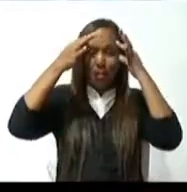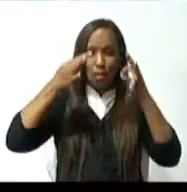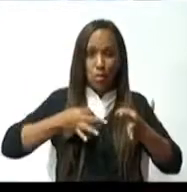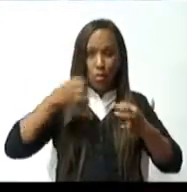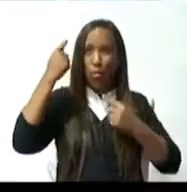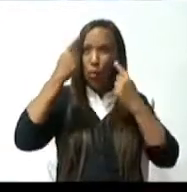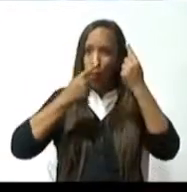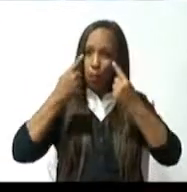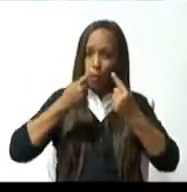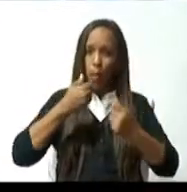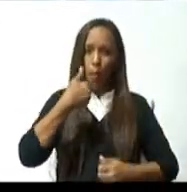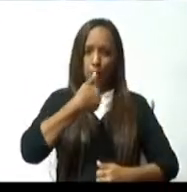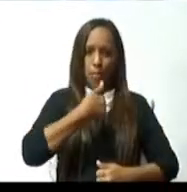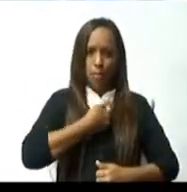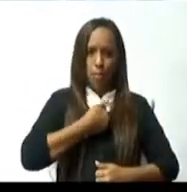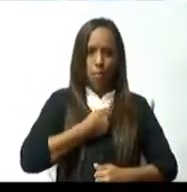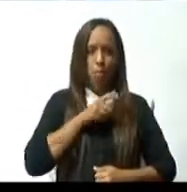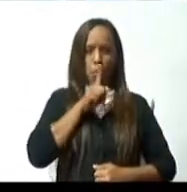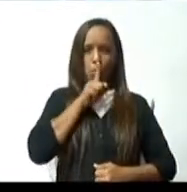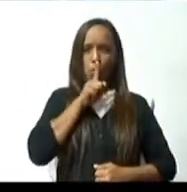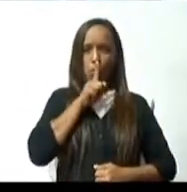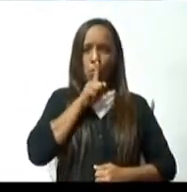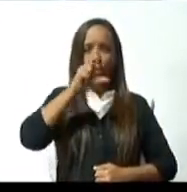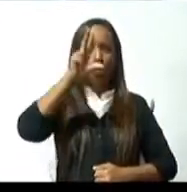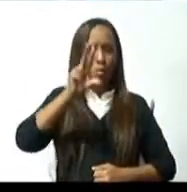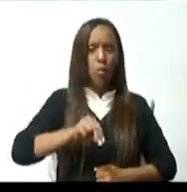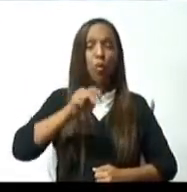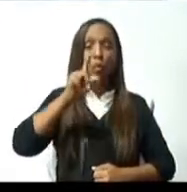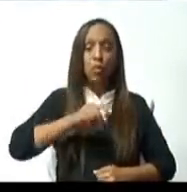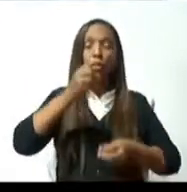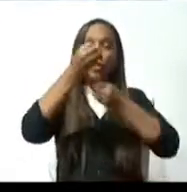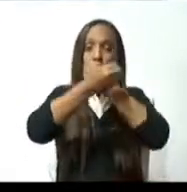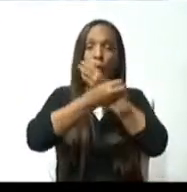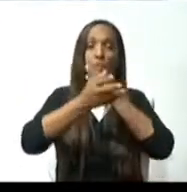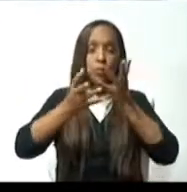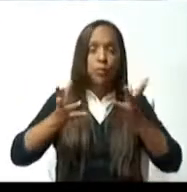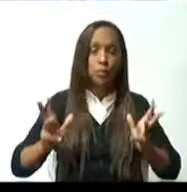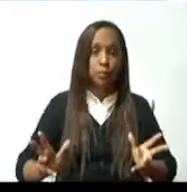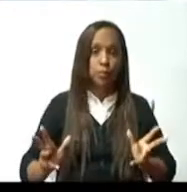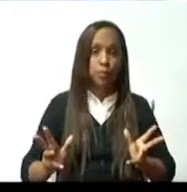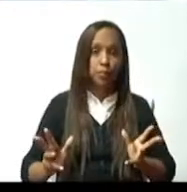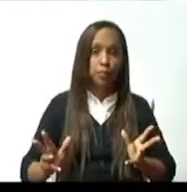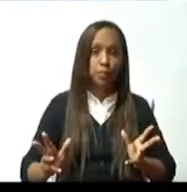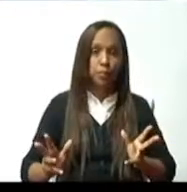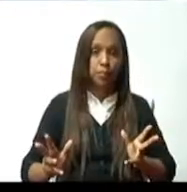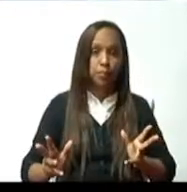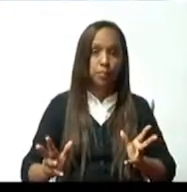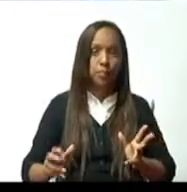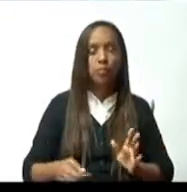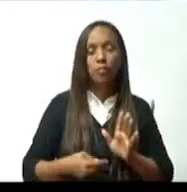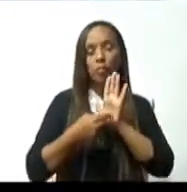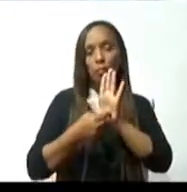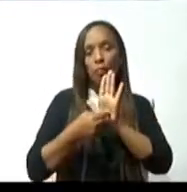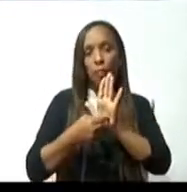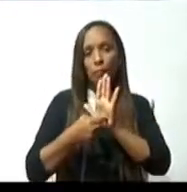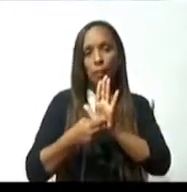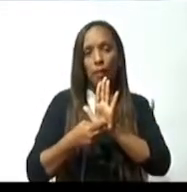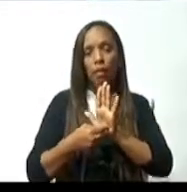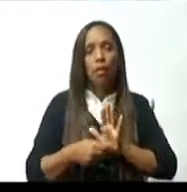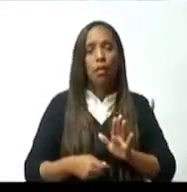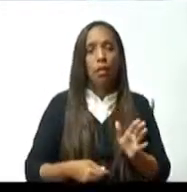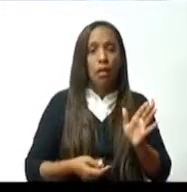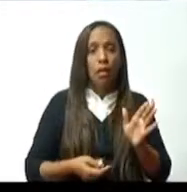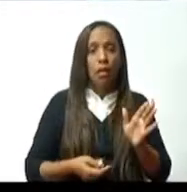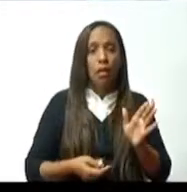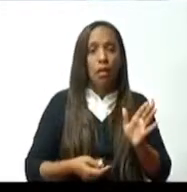en este documento que se fija la posición de nuestra organización, el Partido de la Liberación